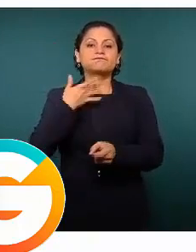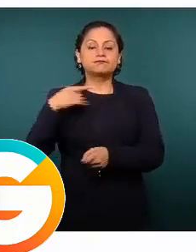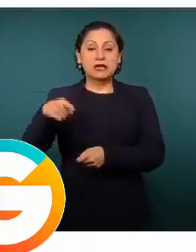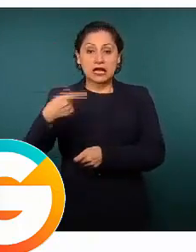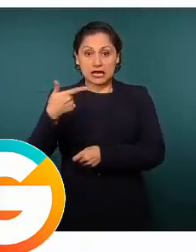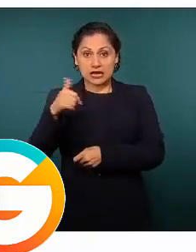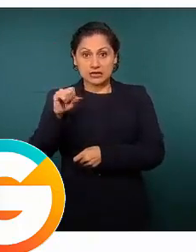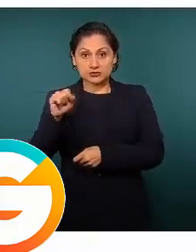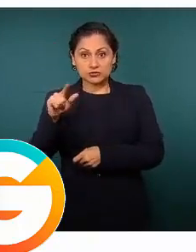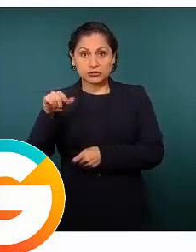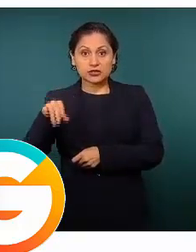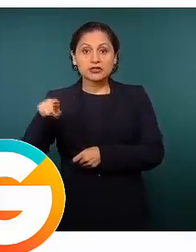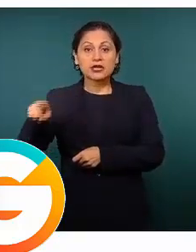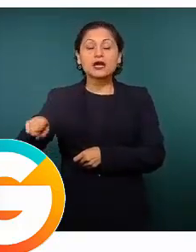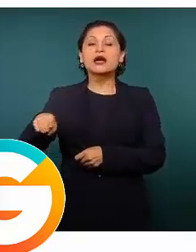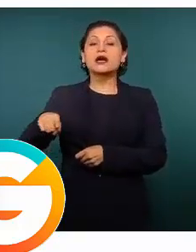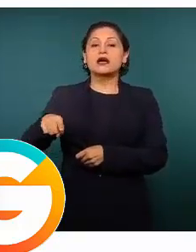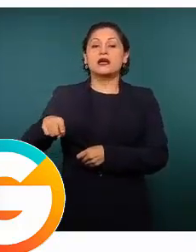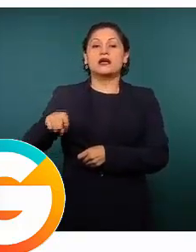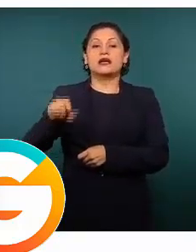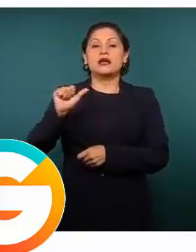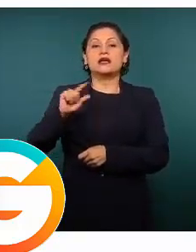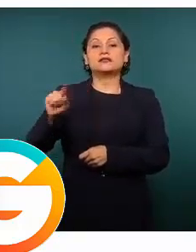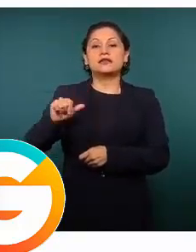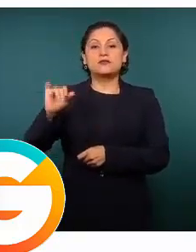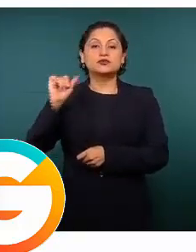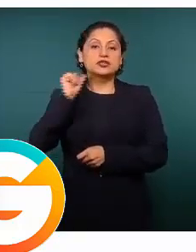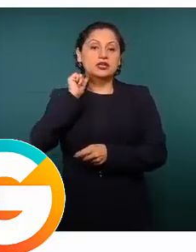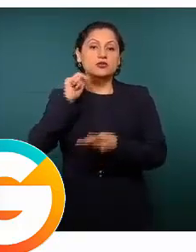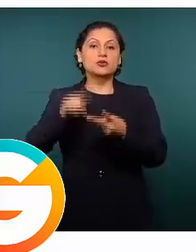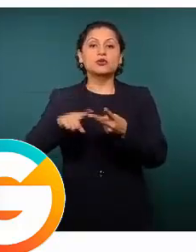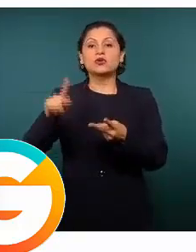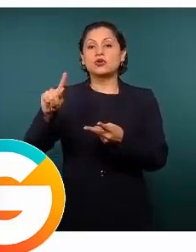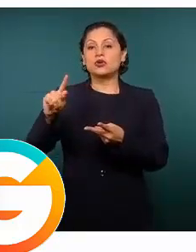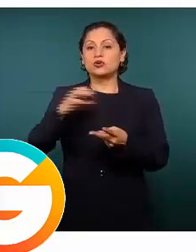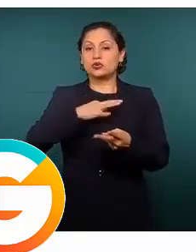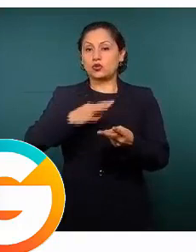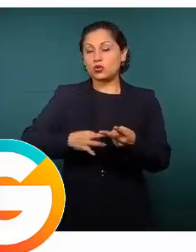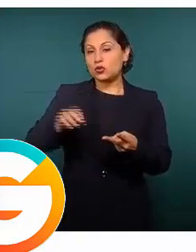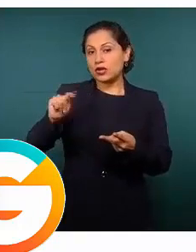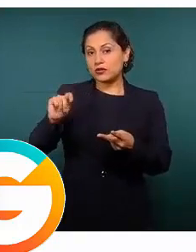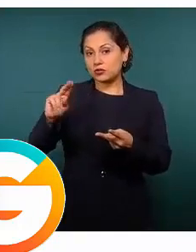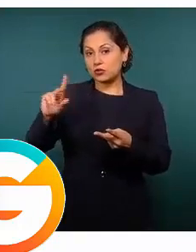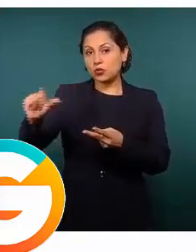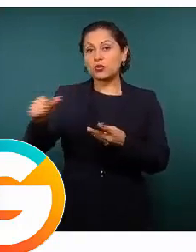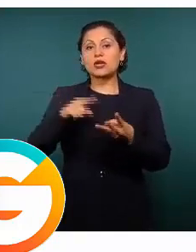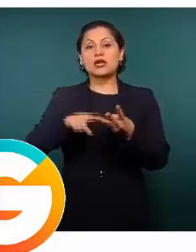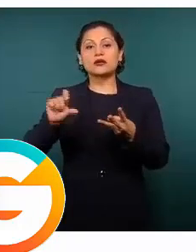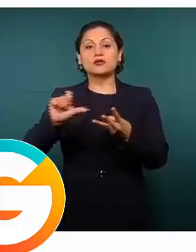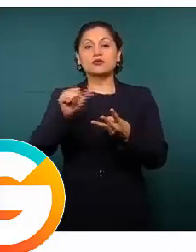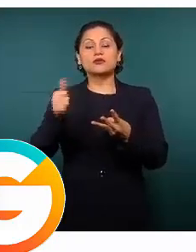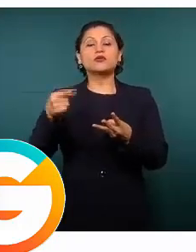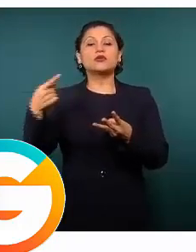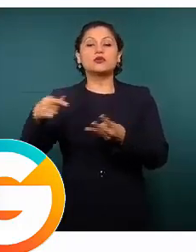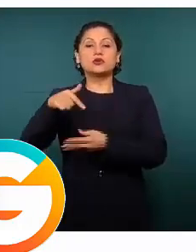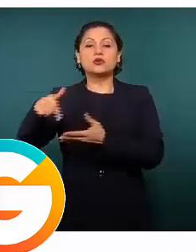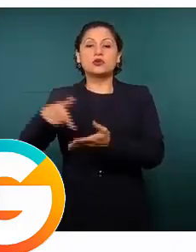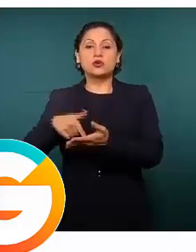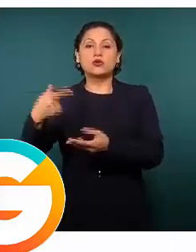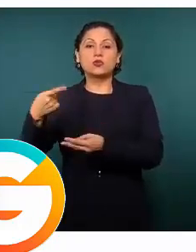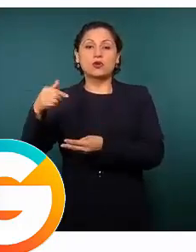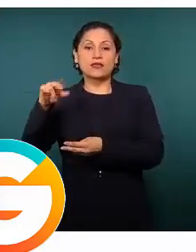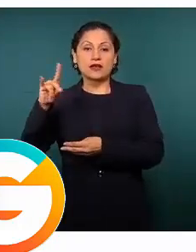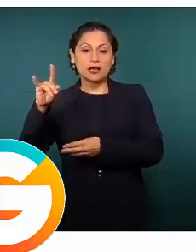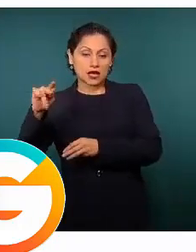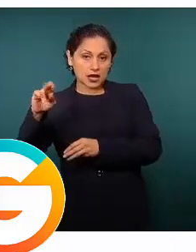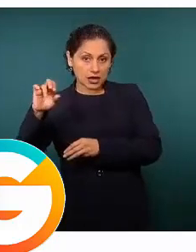Tula Azcapotzalco, el ducto también Tula Toluca y el ducto de gas Cactus Guadalajara que también atraviesa el estado